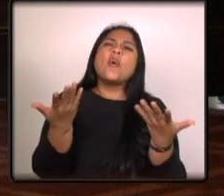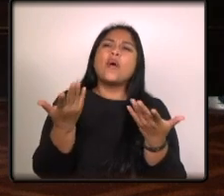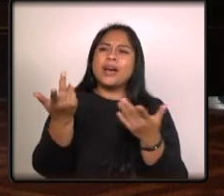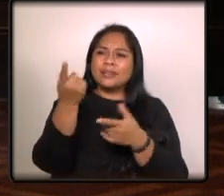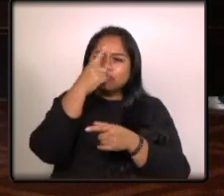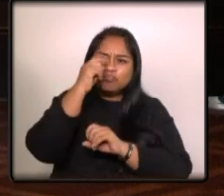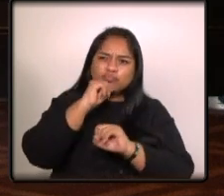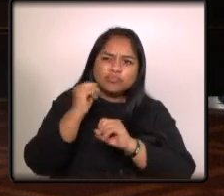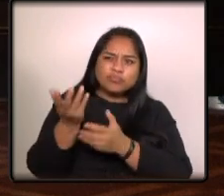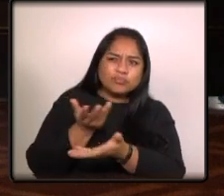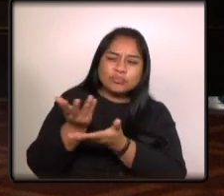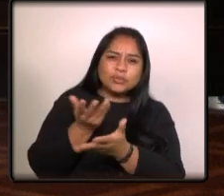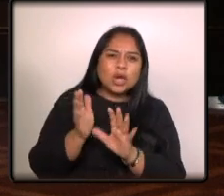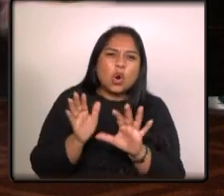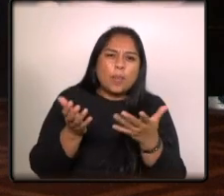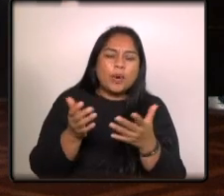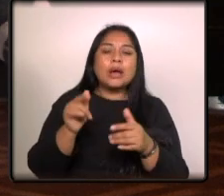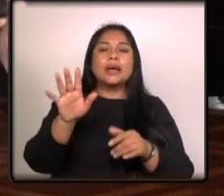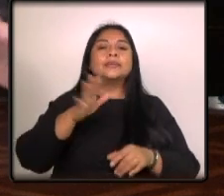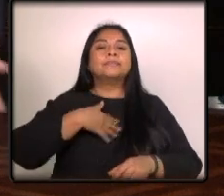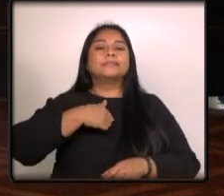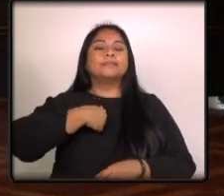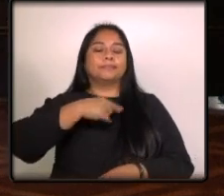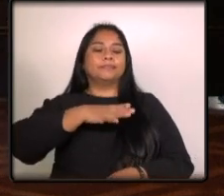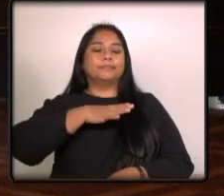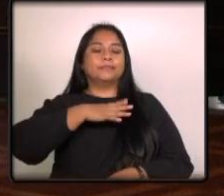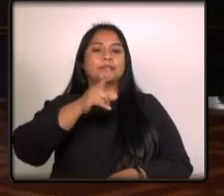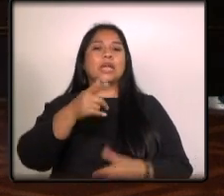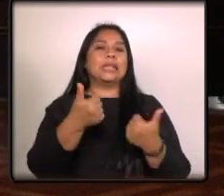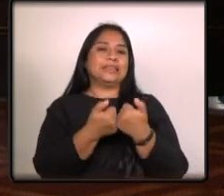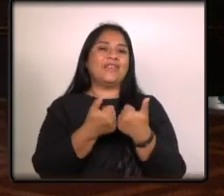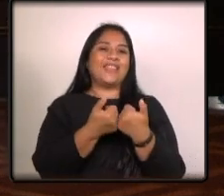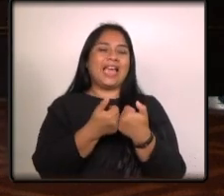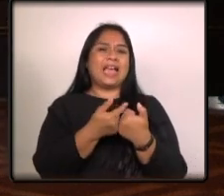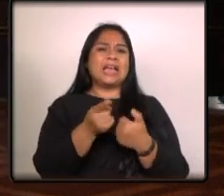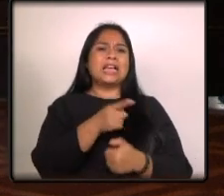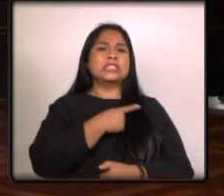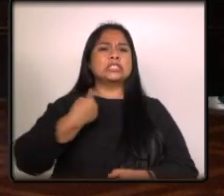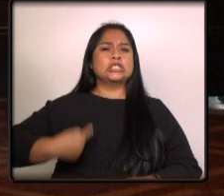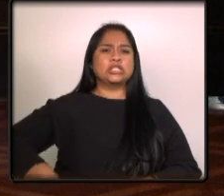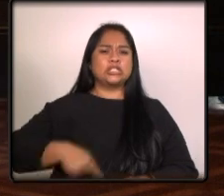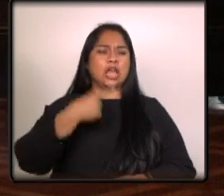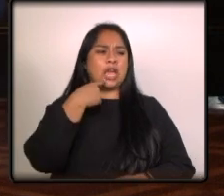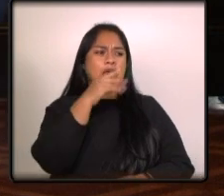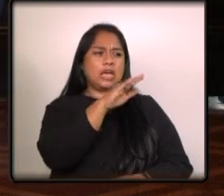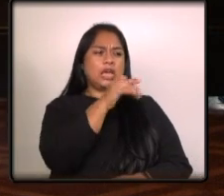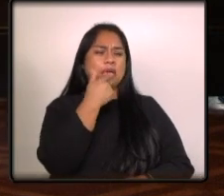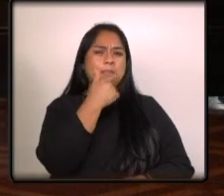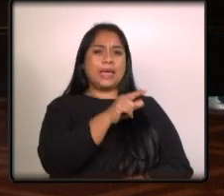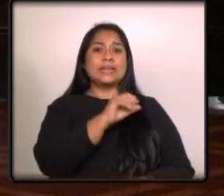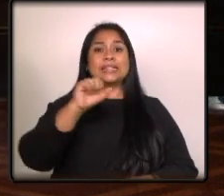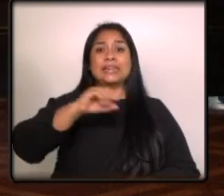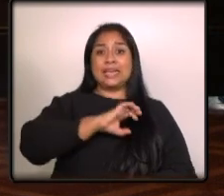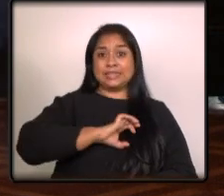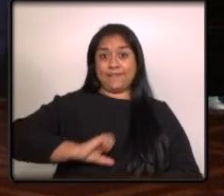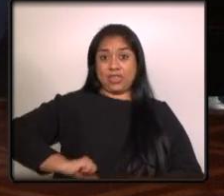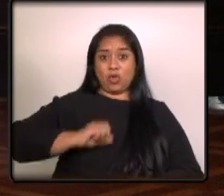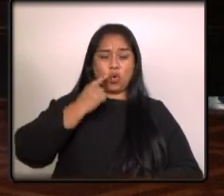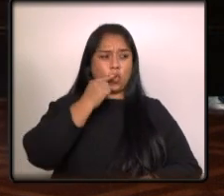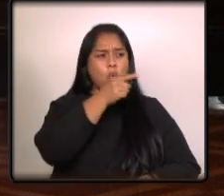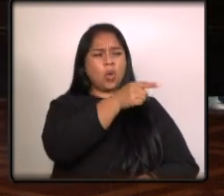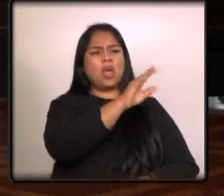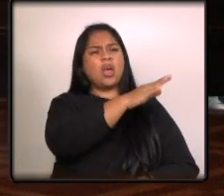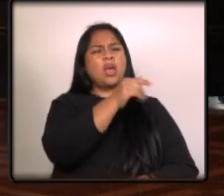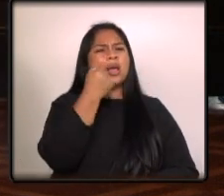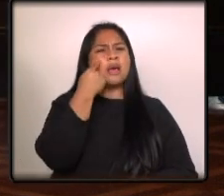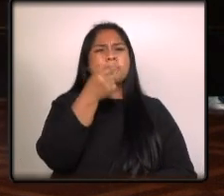trabajar y entonces yo tenía una novia en ese entonces que era de China y le dije estábamos en El Salvador trabajando con DJ MC y le dije